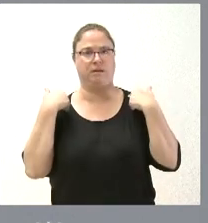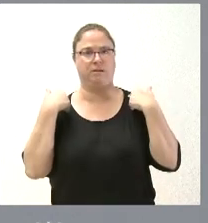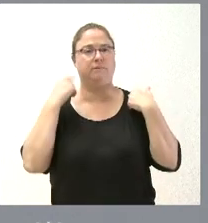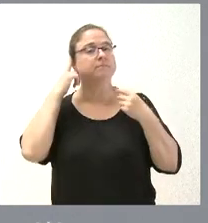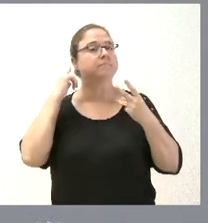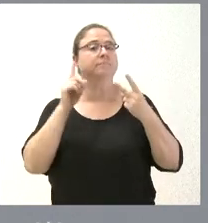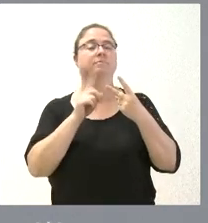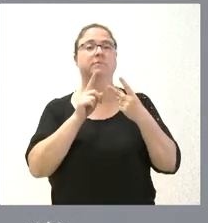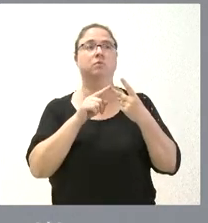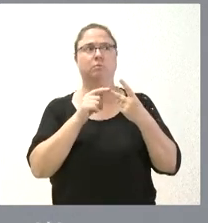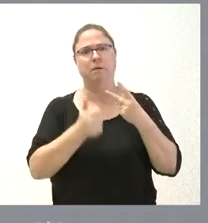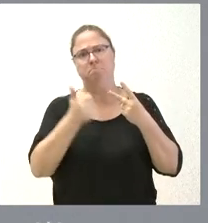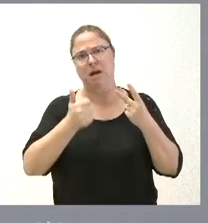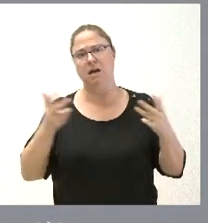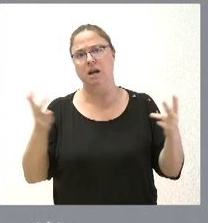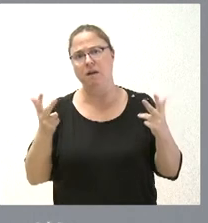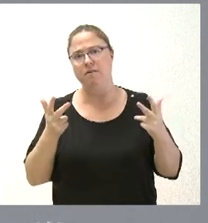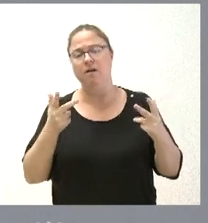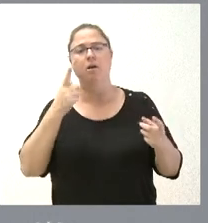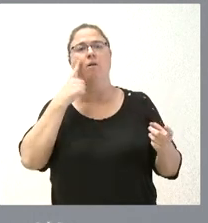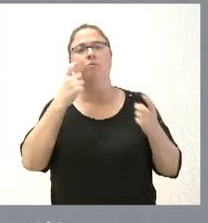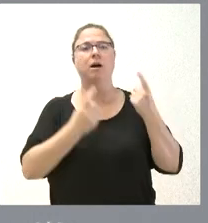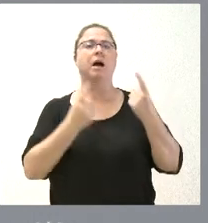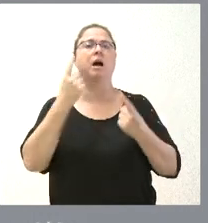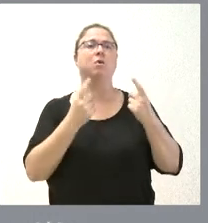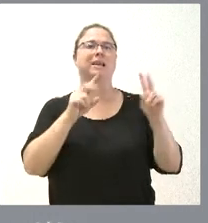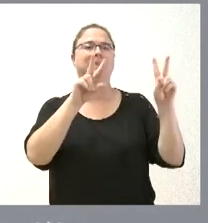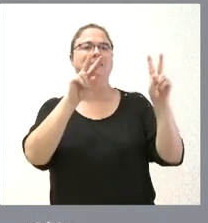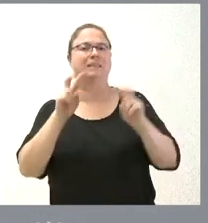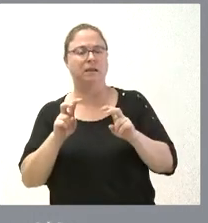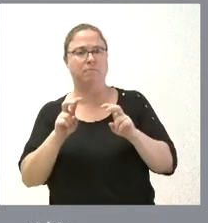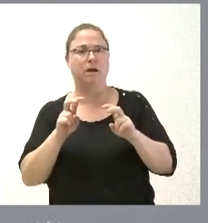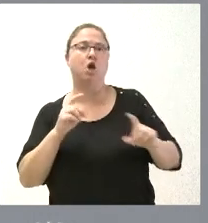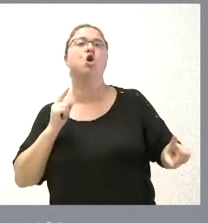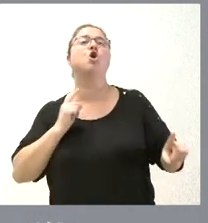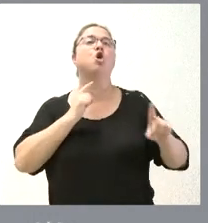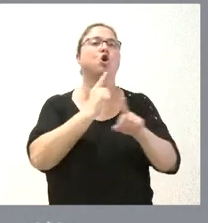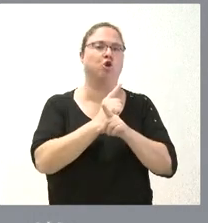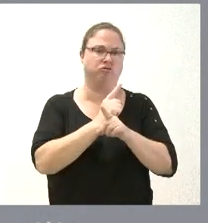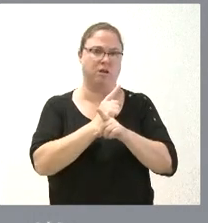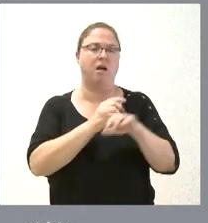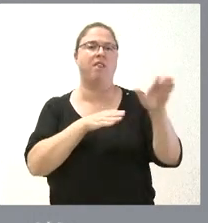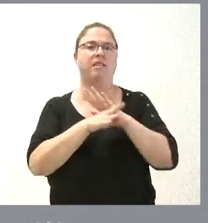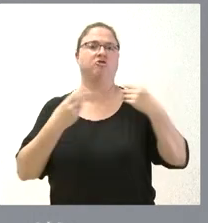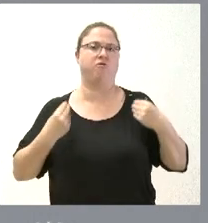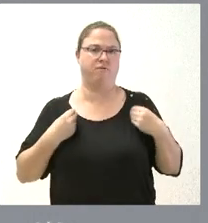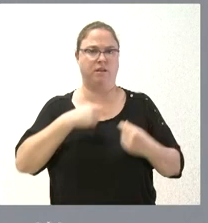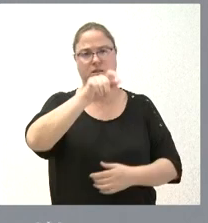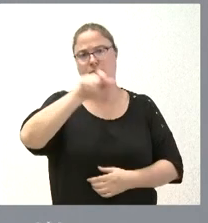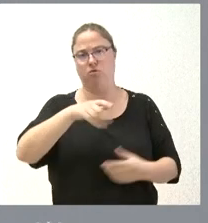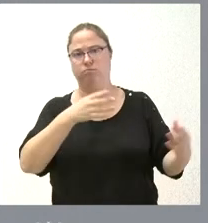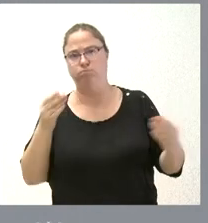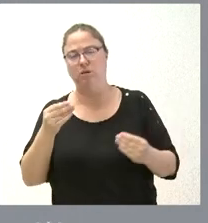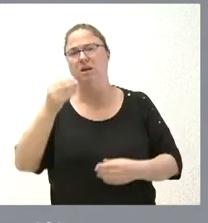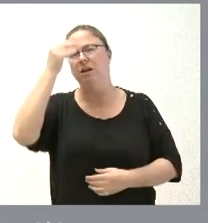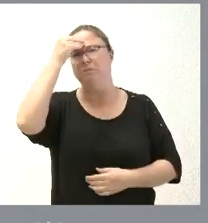Y otra, que quizás sea la más grave, el regular algunas materias que van en contra del acceso a la vivienda de muchas personas. Creo que